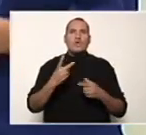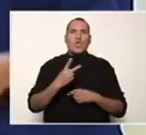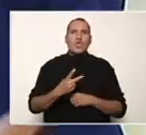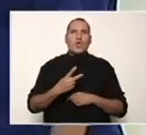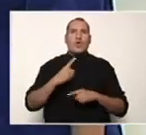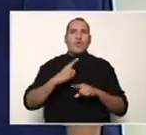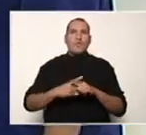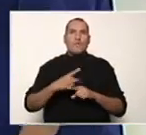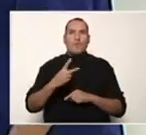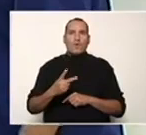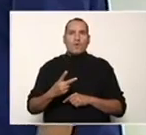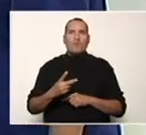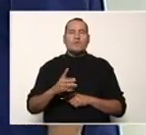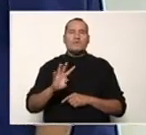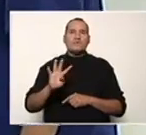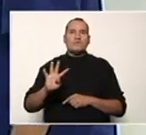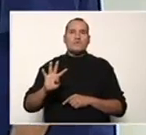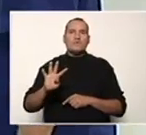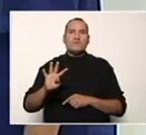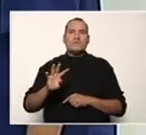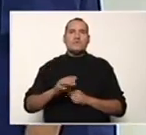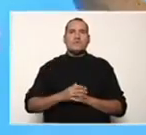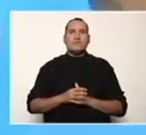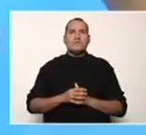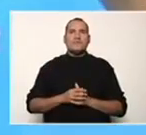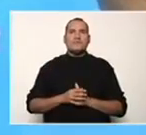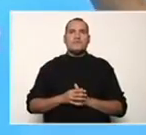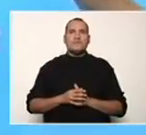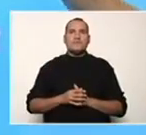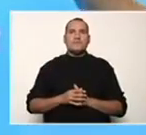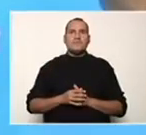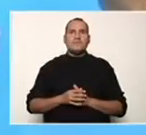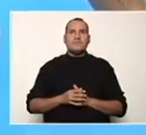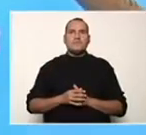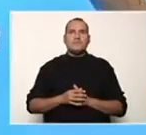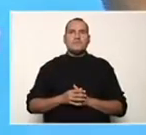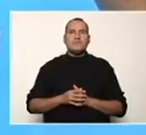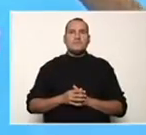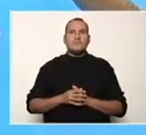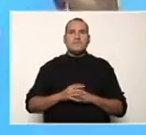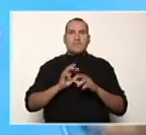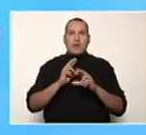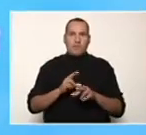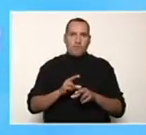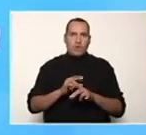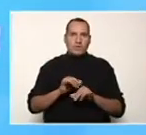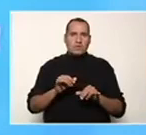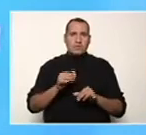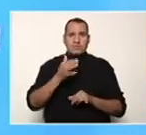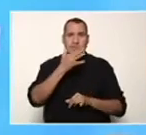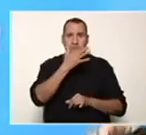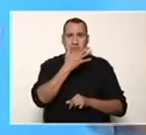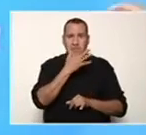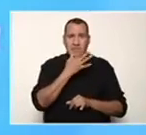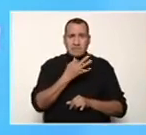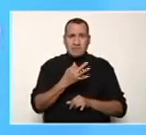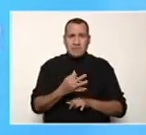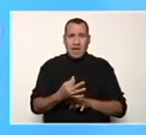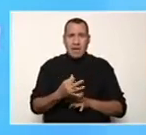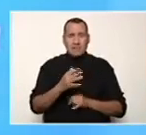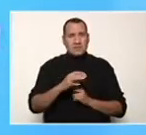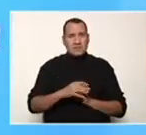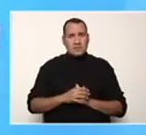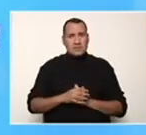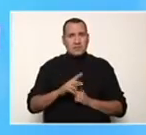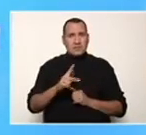por 2 y 2 por 2 es 4. Resultado final. ¿Vieron qué fácil se desarrollan los